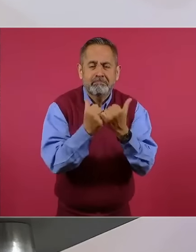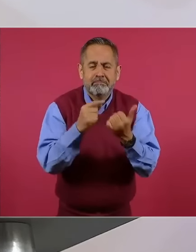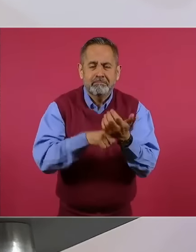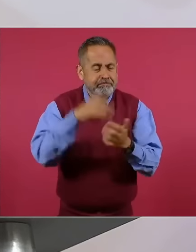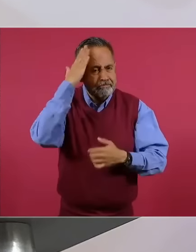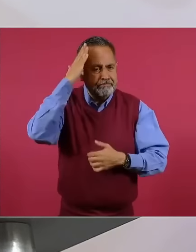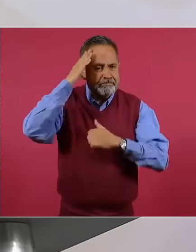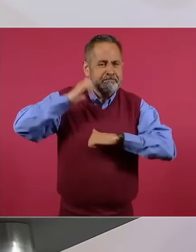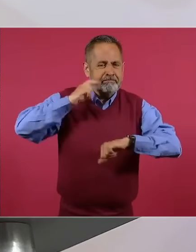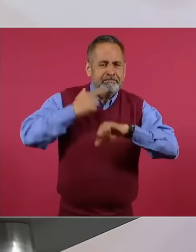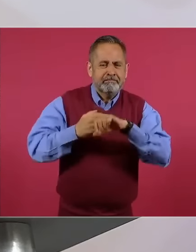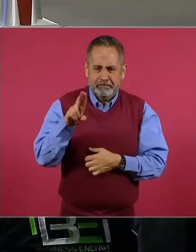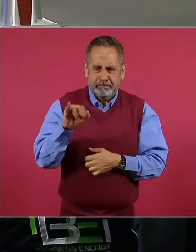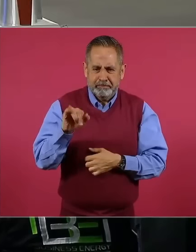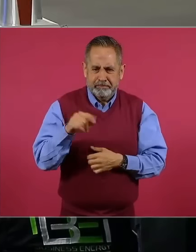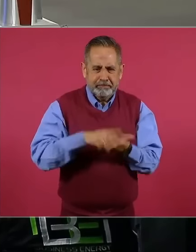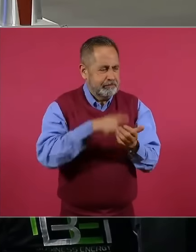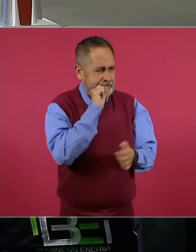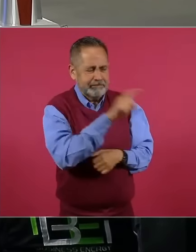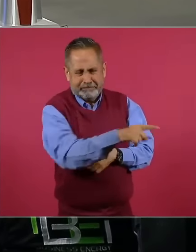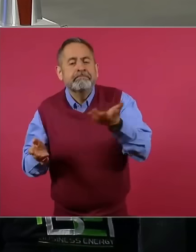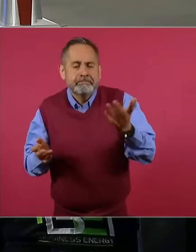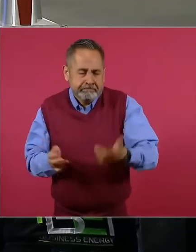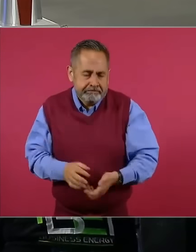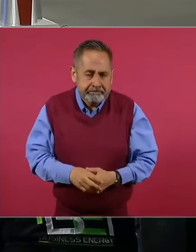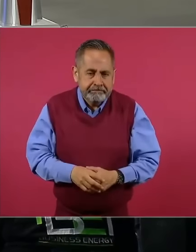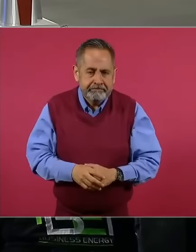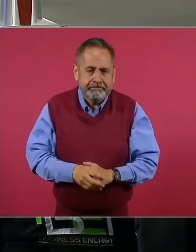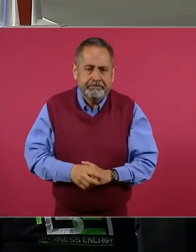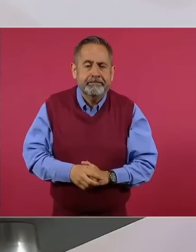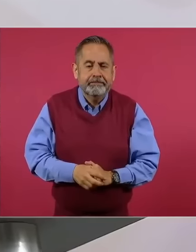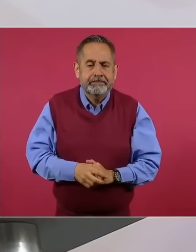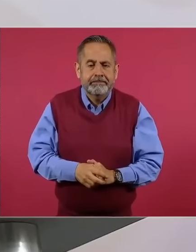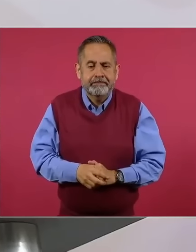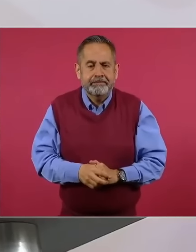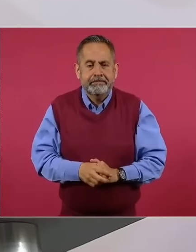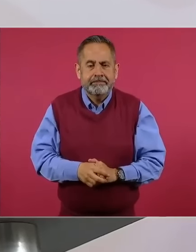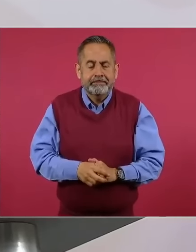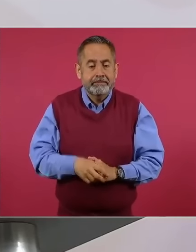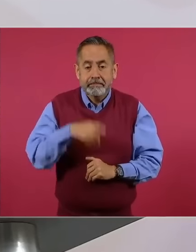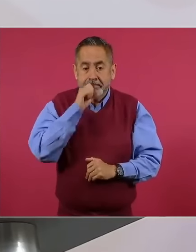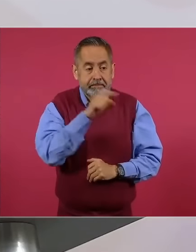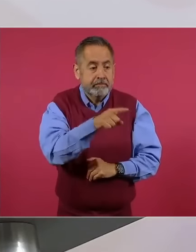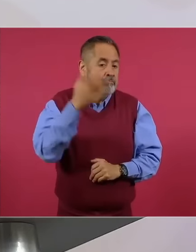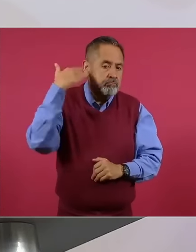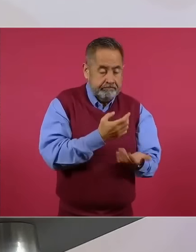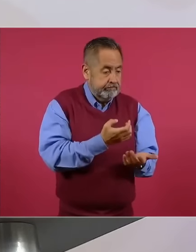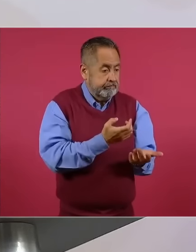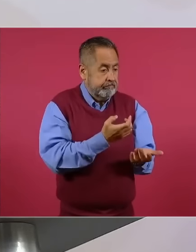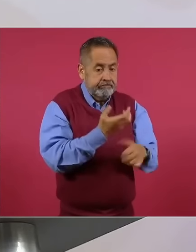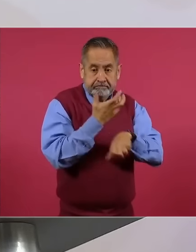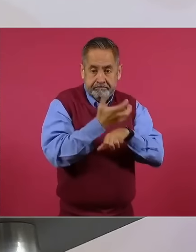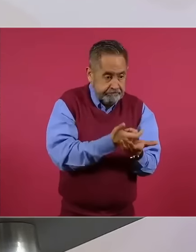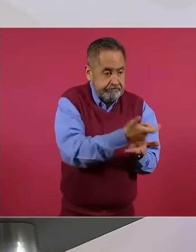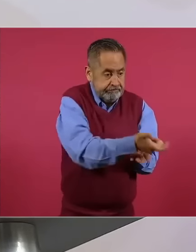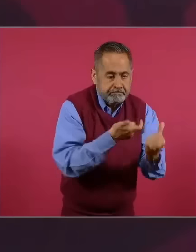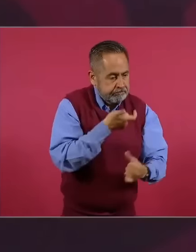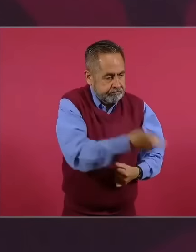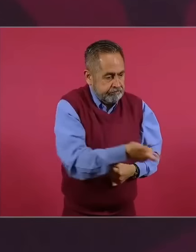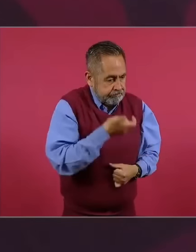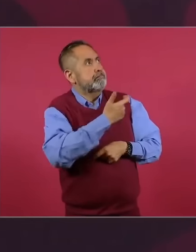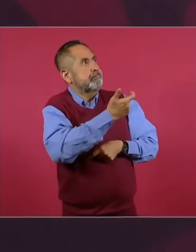X. González y otras más también que recibían dinero de la embajada de Estados Unidos